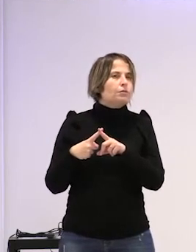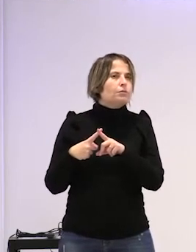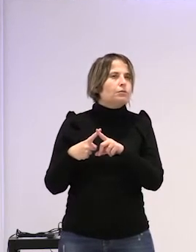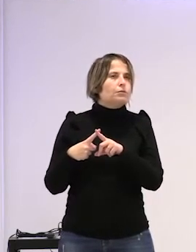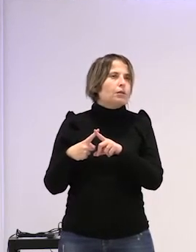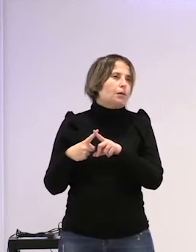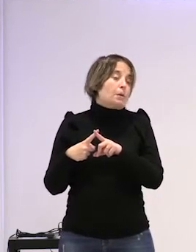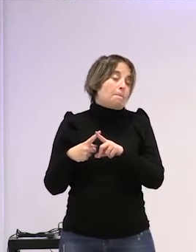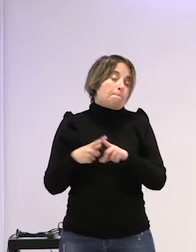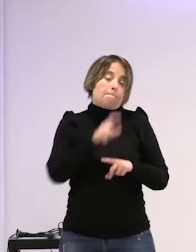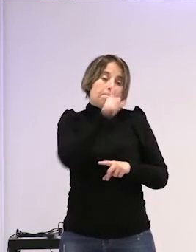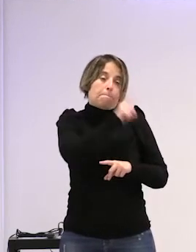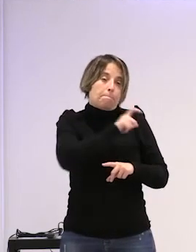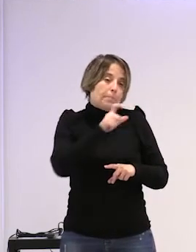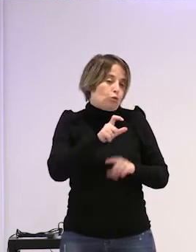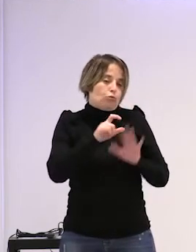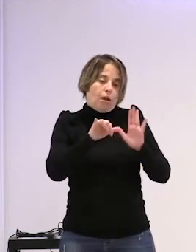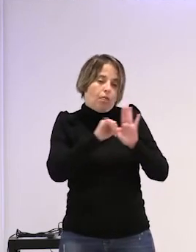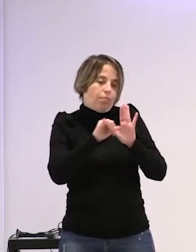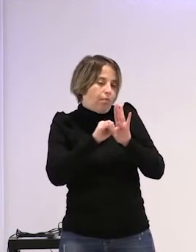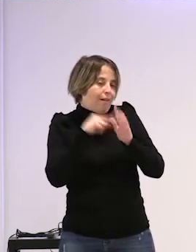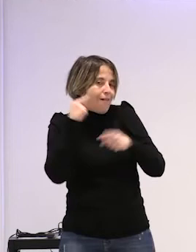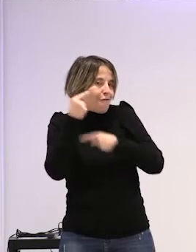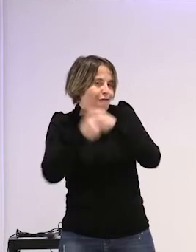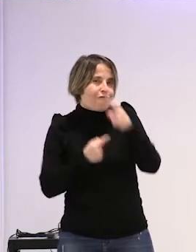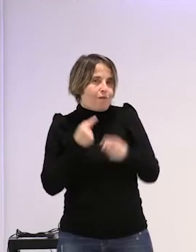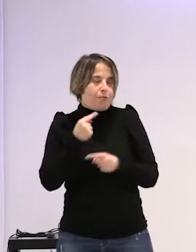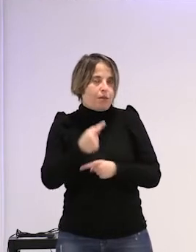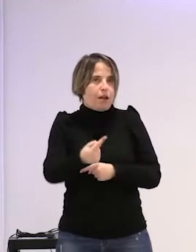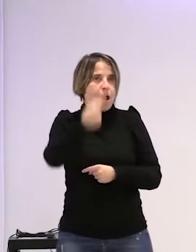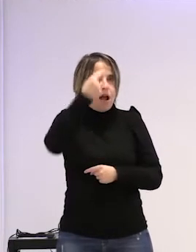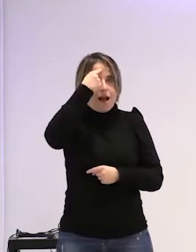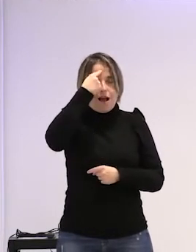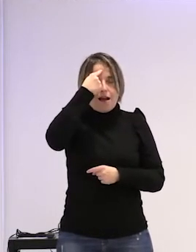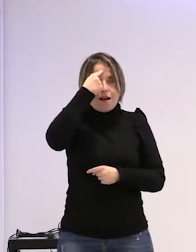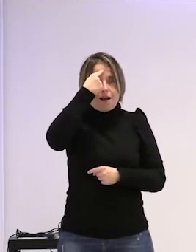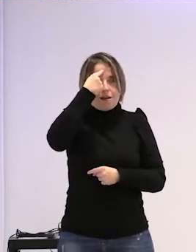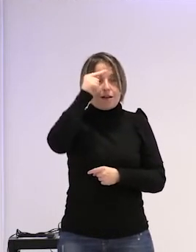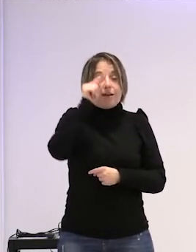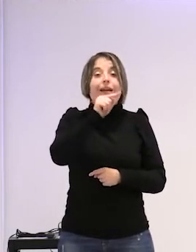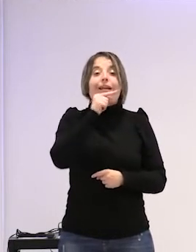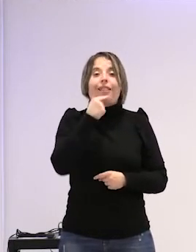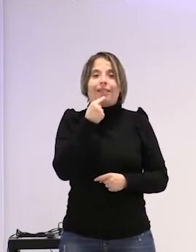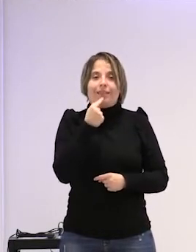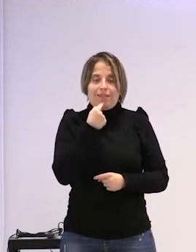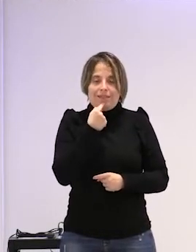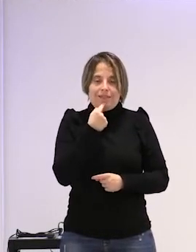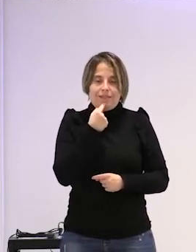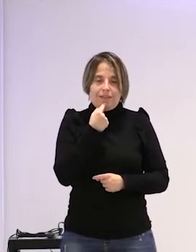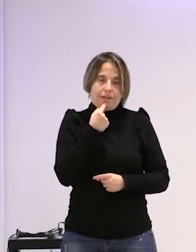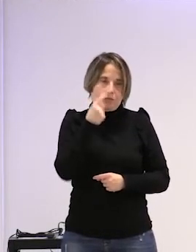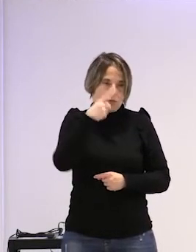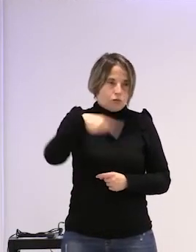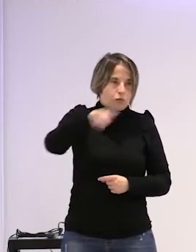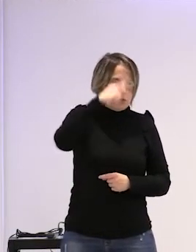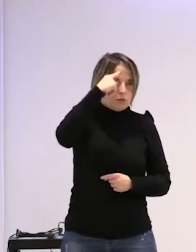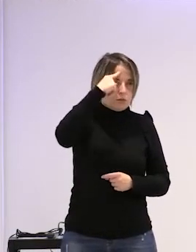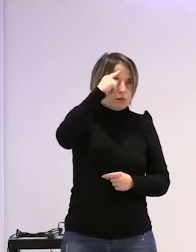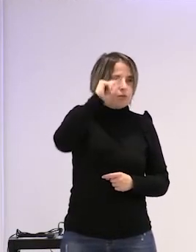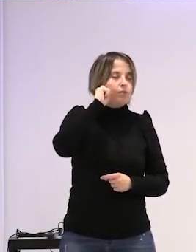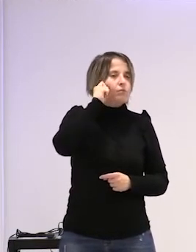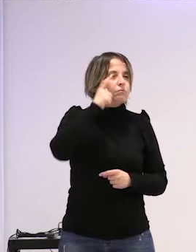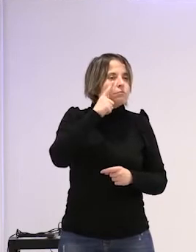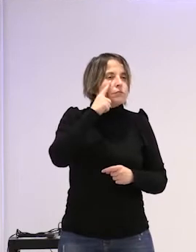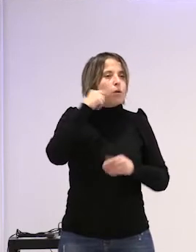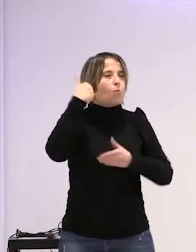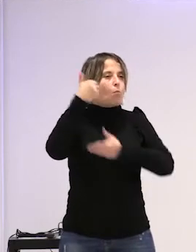personas muy cercanas de su familia una cosa que decía ella y para que veamos un poquito el